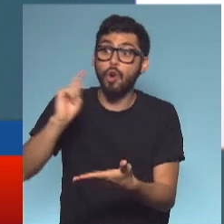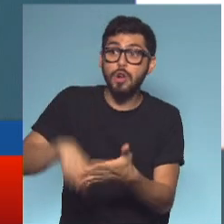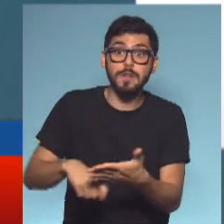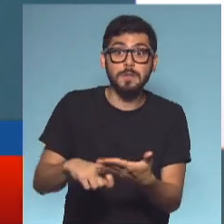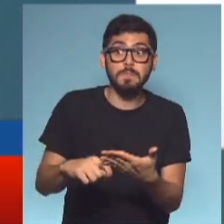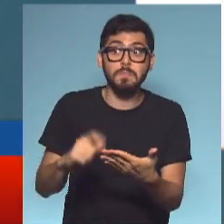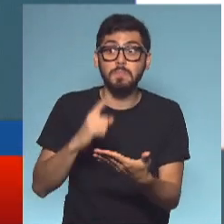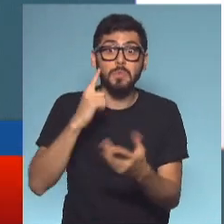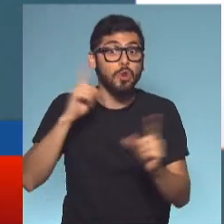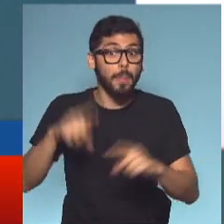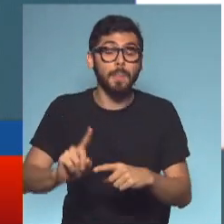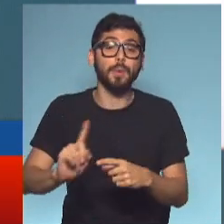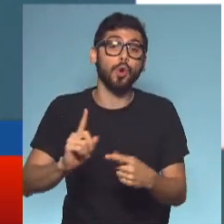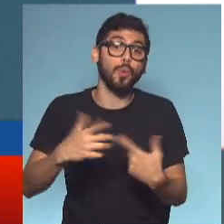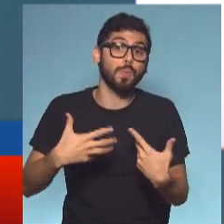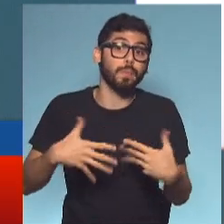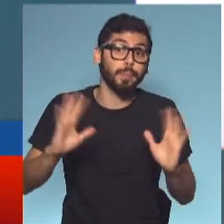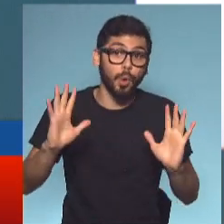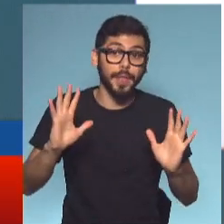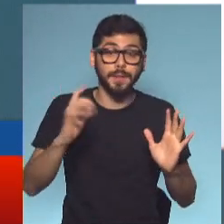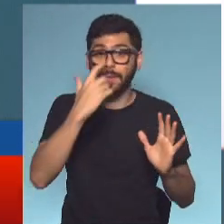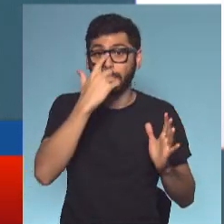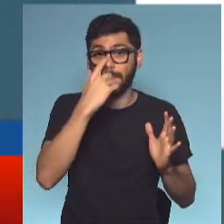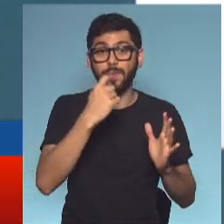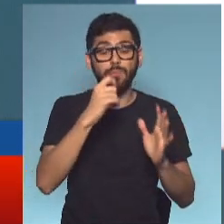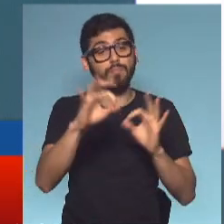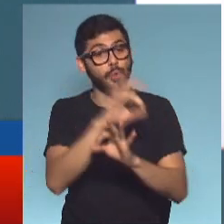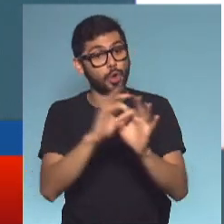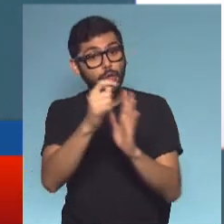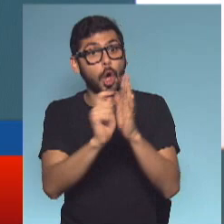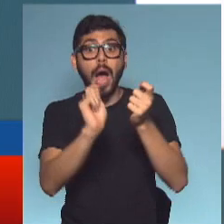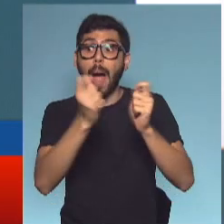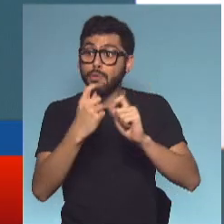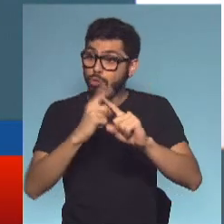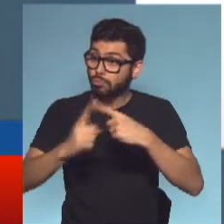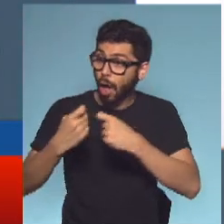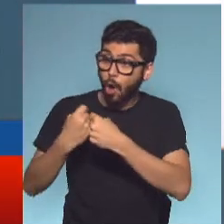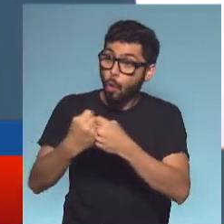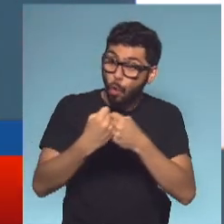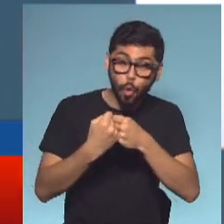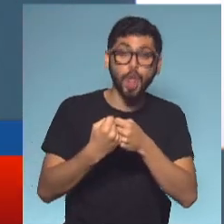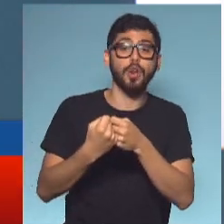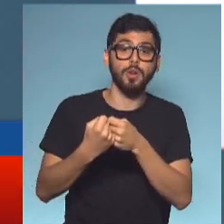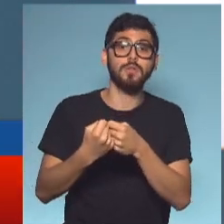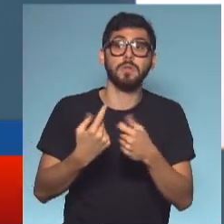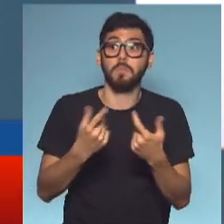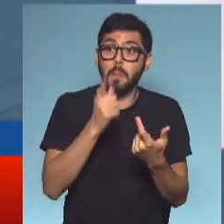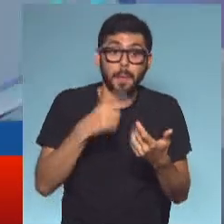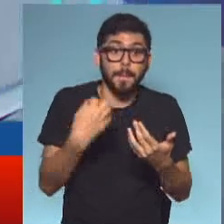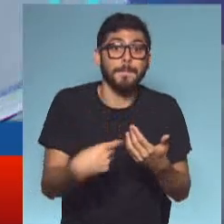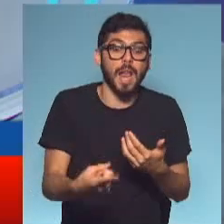posibilidad si terminaban de cerrar los cambios al proyecto y conseguir los avales necesarios para que el proyecto avance. Veremos ahora con qué nombres